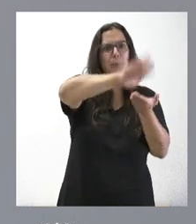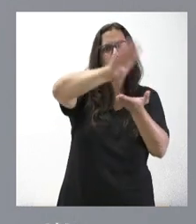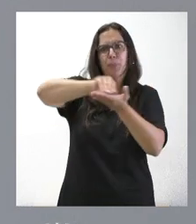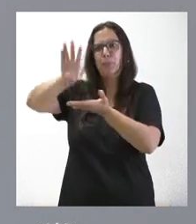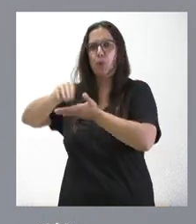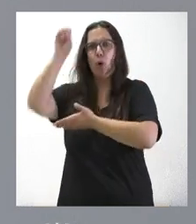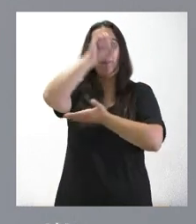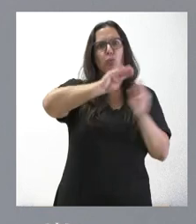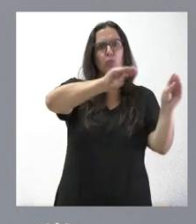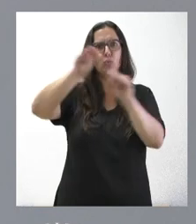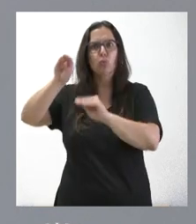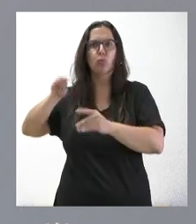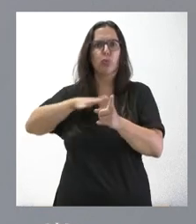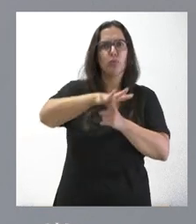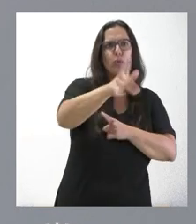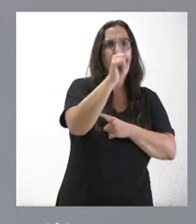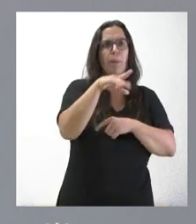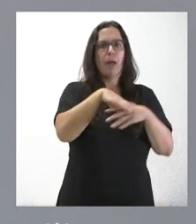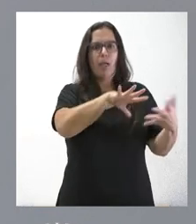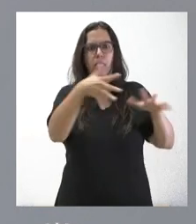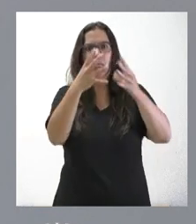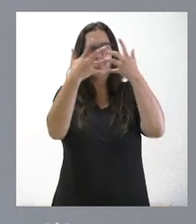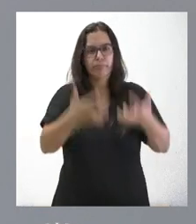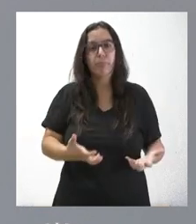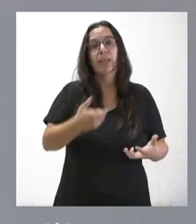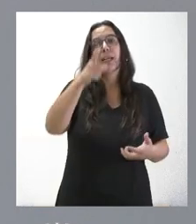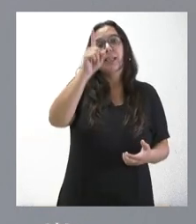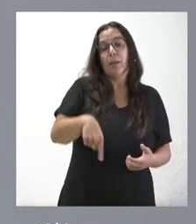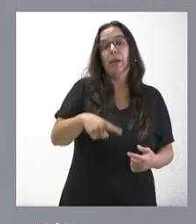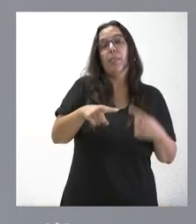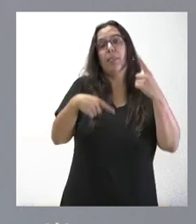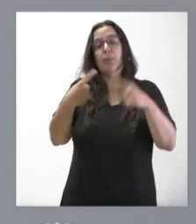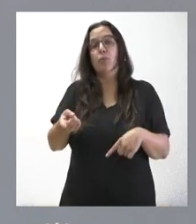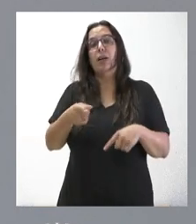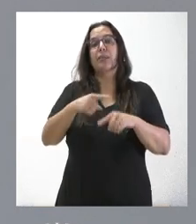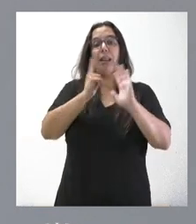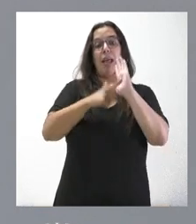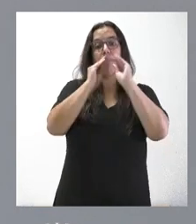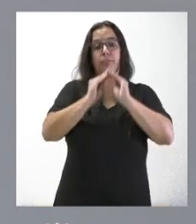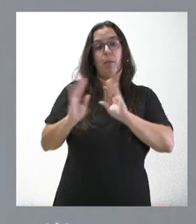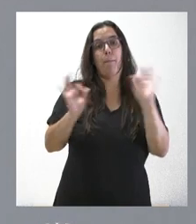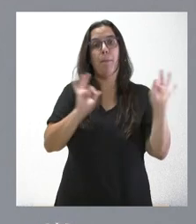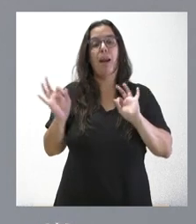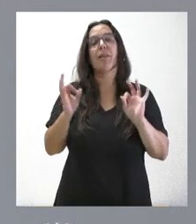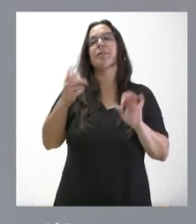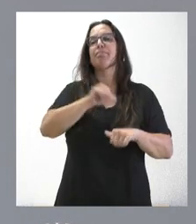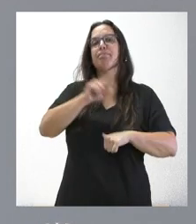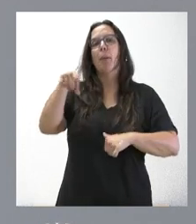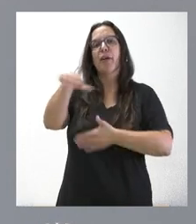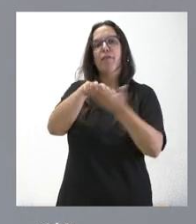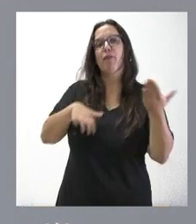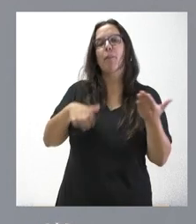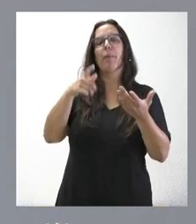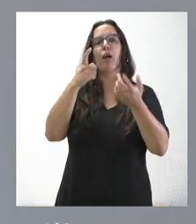mucho que decir en el ámbito de estas leyes y, en el ámbito también desde el punto de vista legislativo, el informe del Consejo